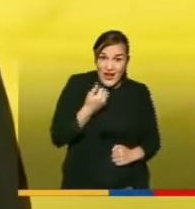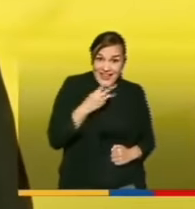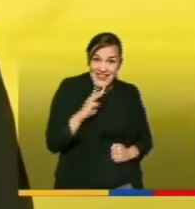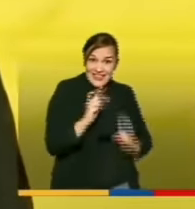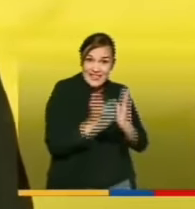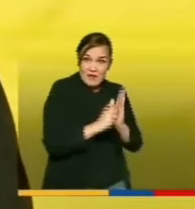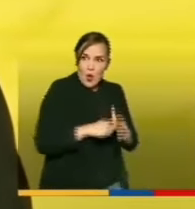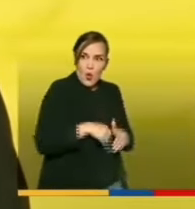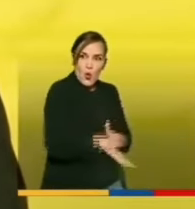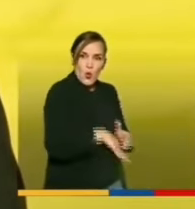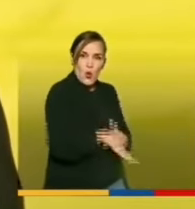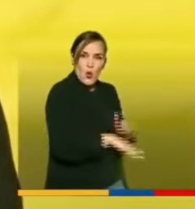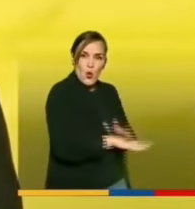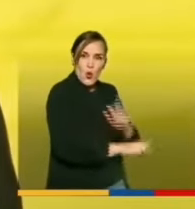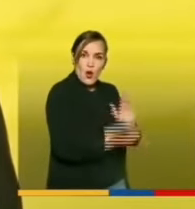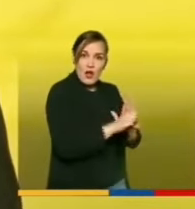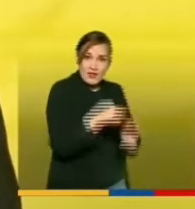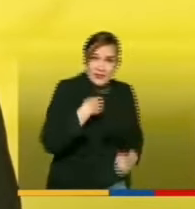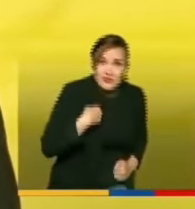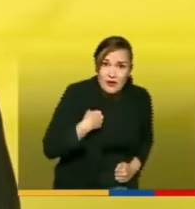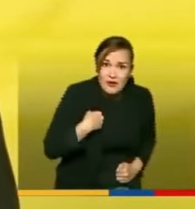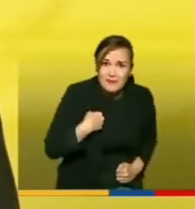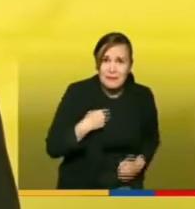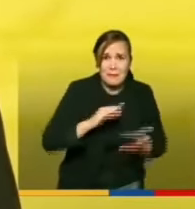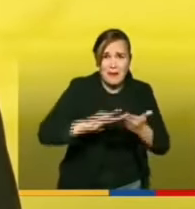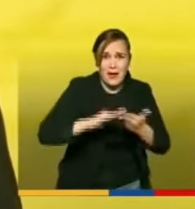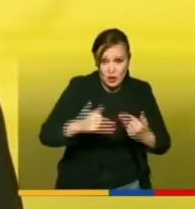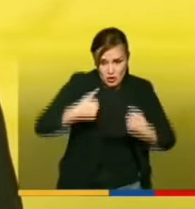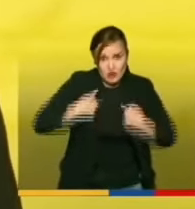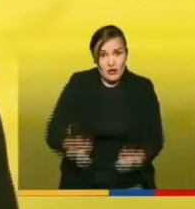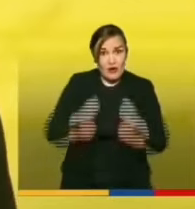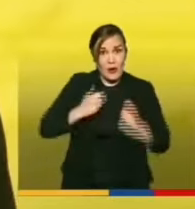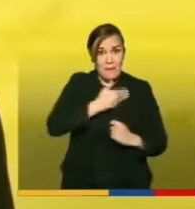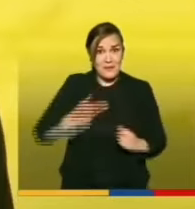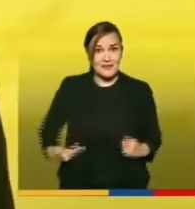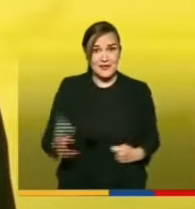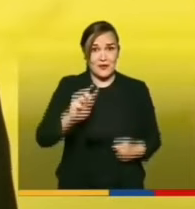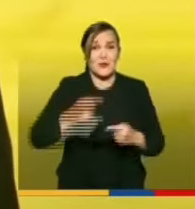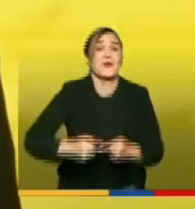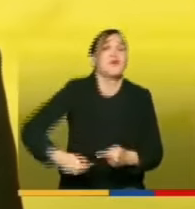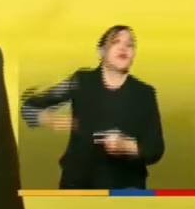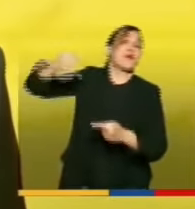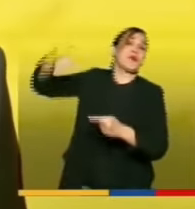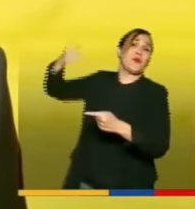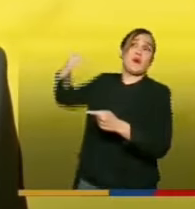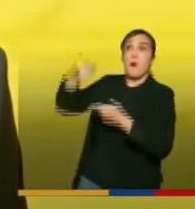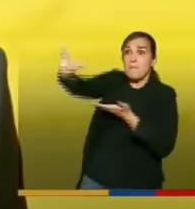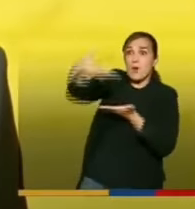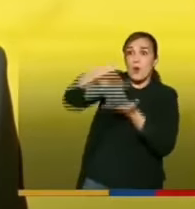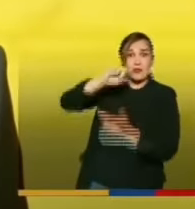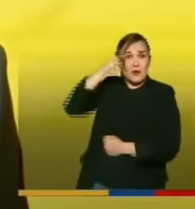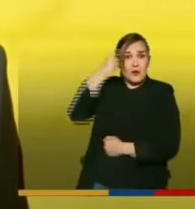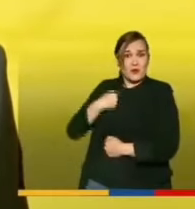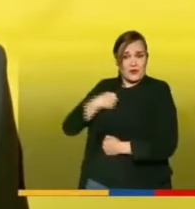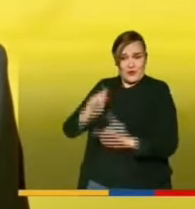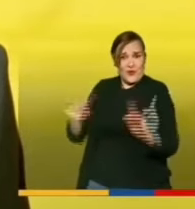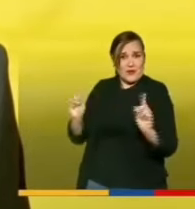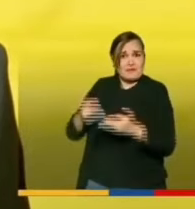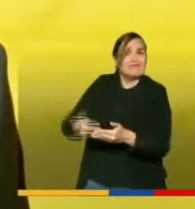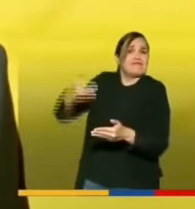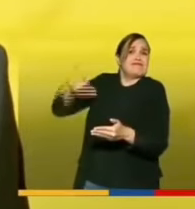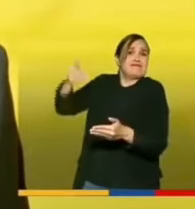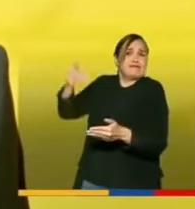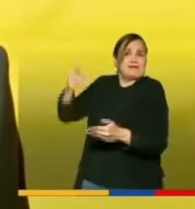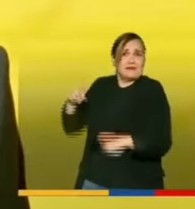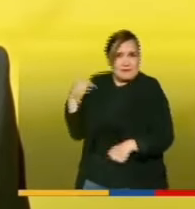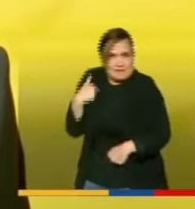ni siquiera corresponde a mi periodo una propuesta legislativa del gobierno asumí